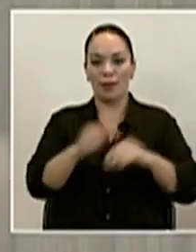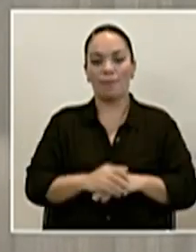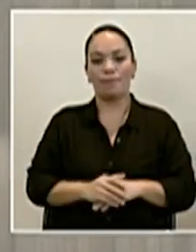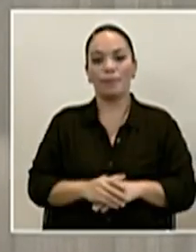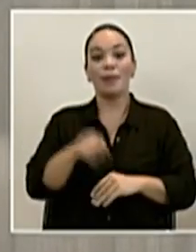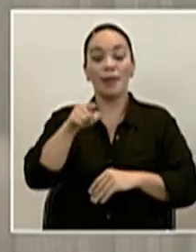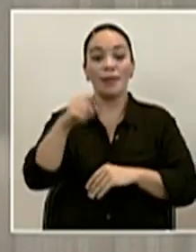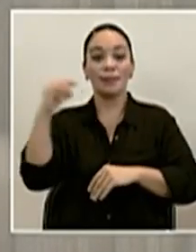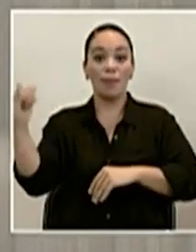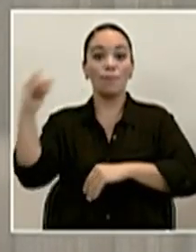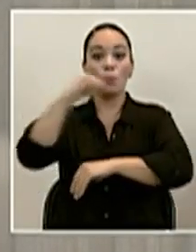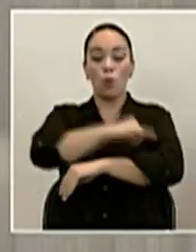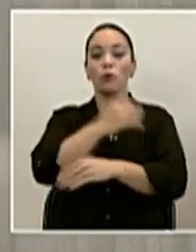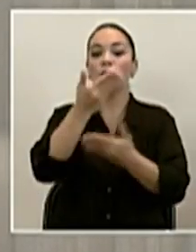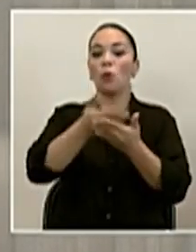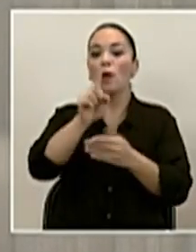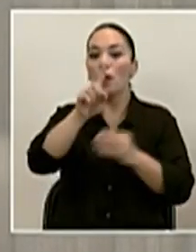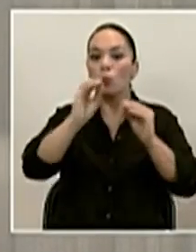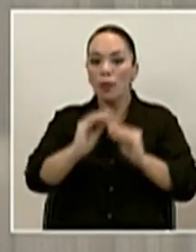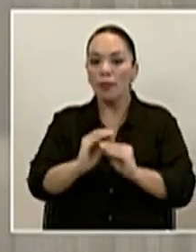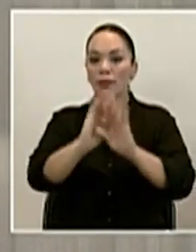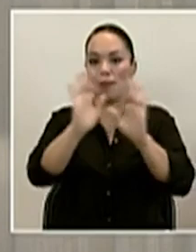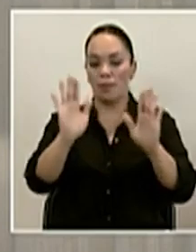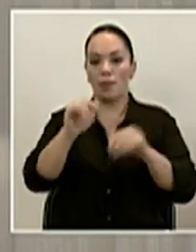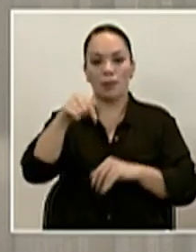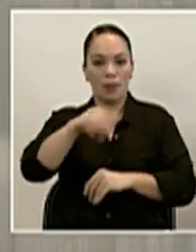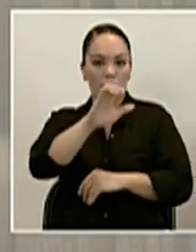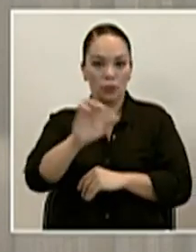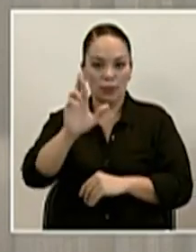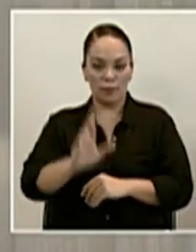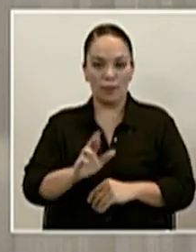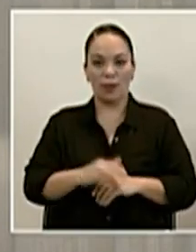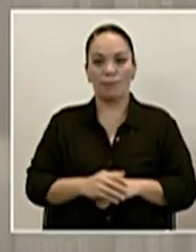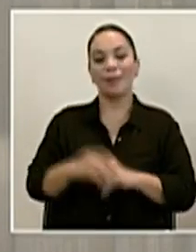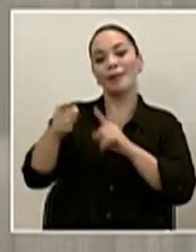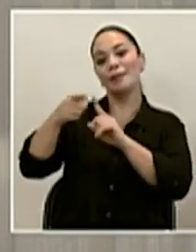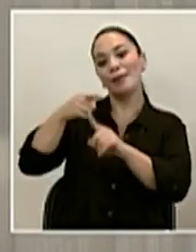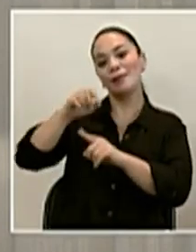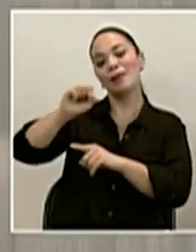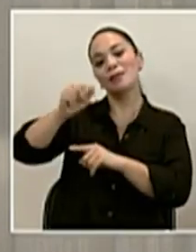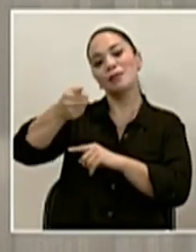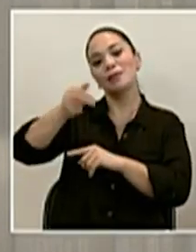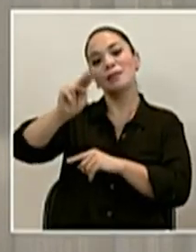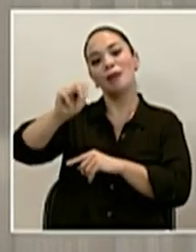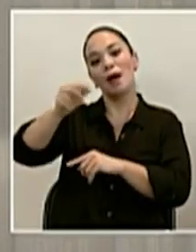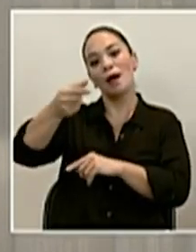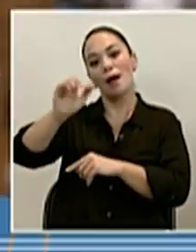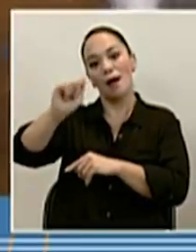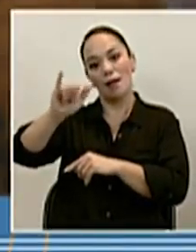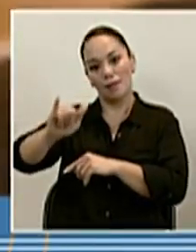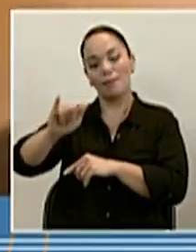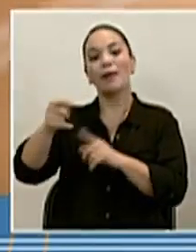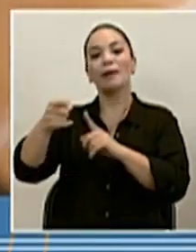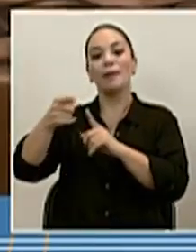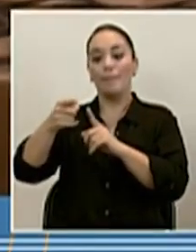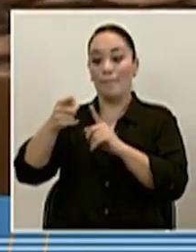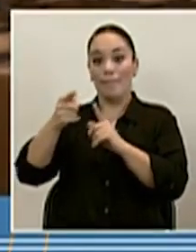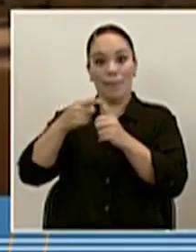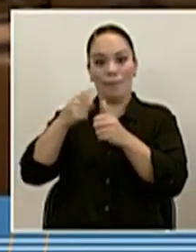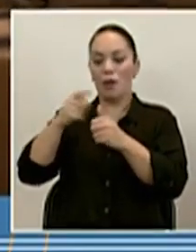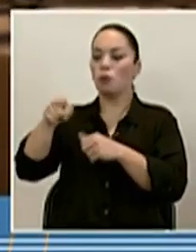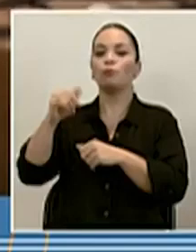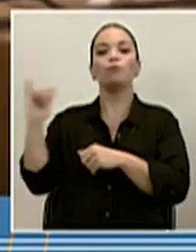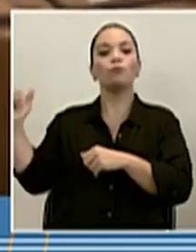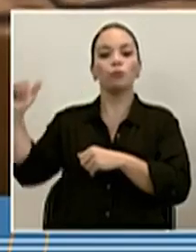vuelo llegó aproximadamente a la una de la mañana. Venía de Shanghai a Costa Rica vía México. Se hizo